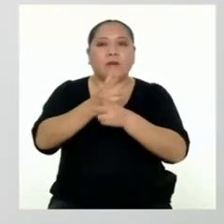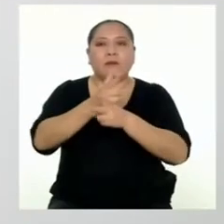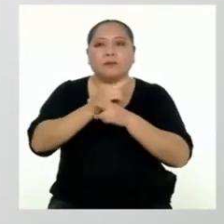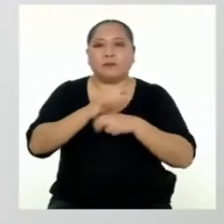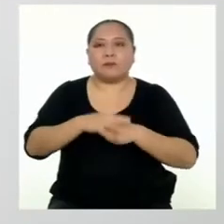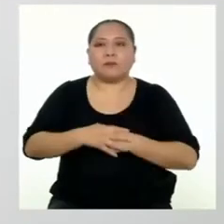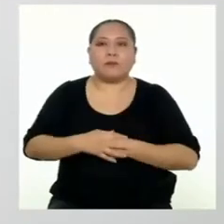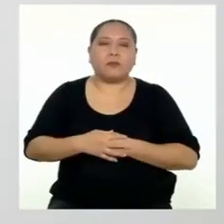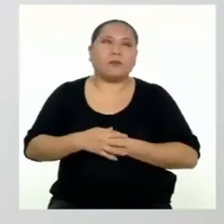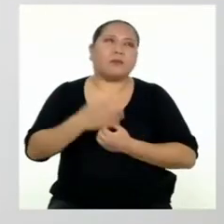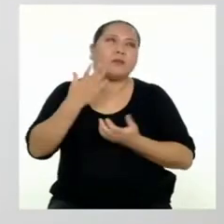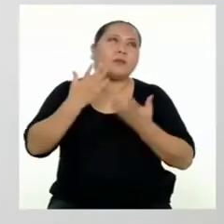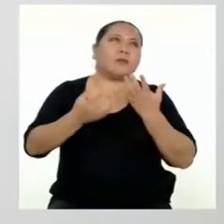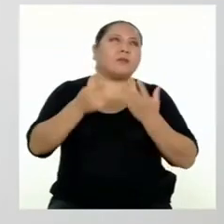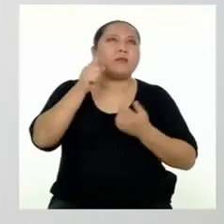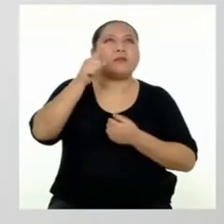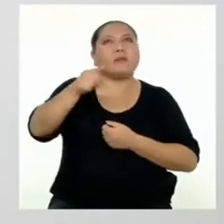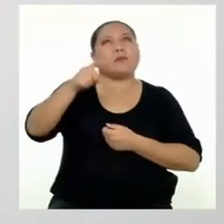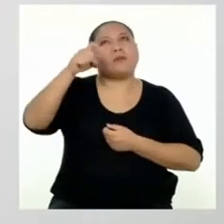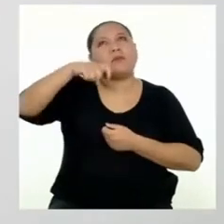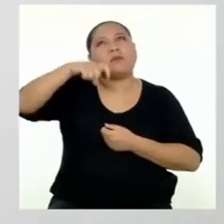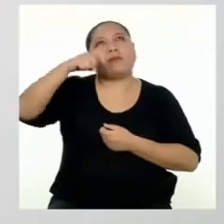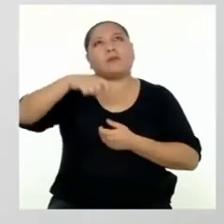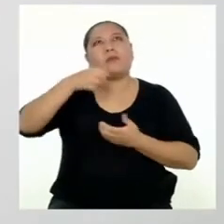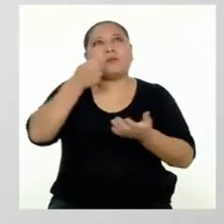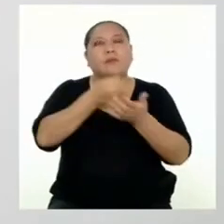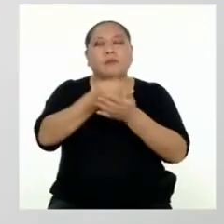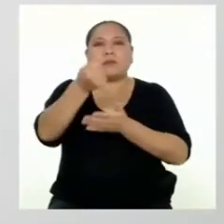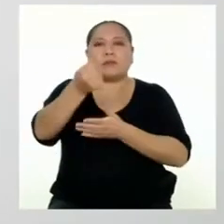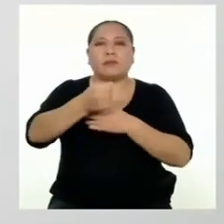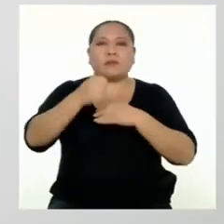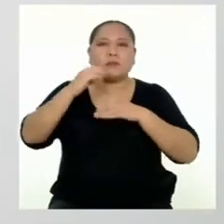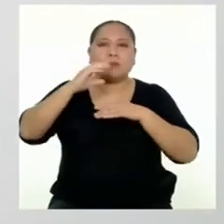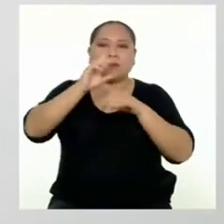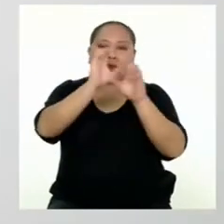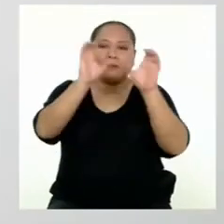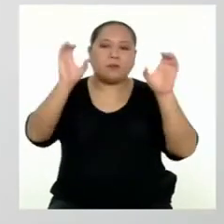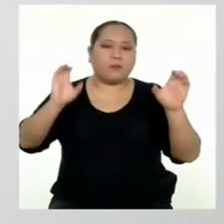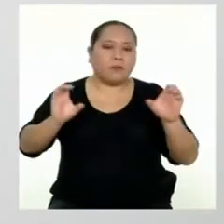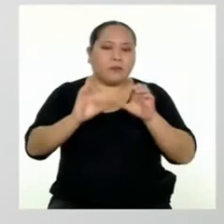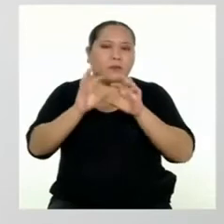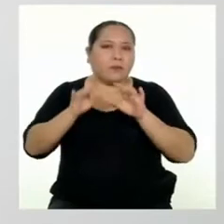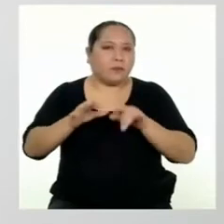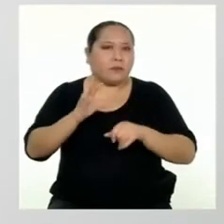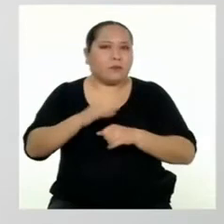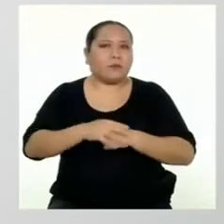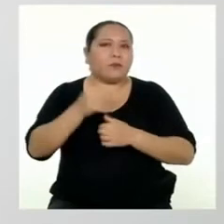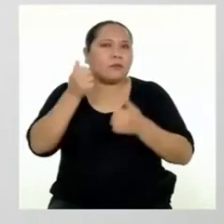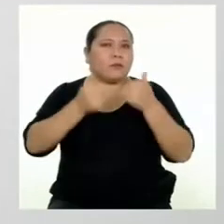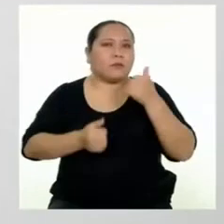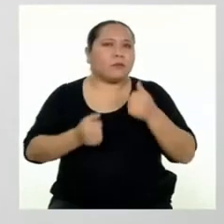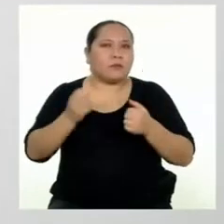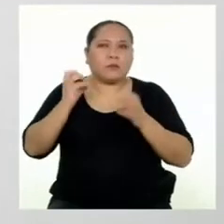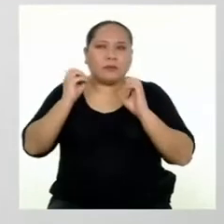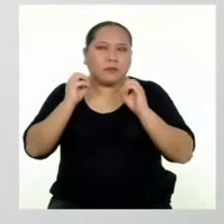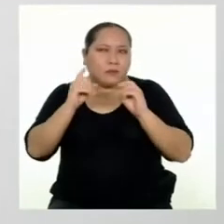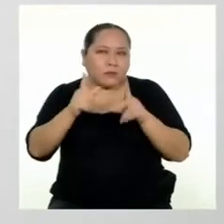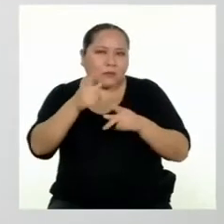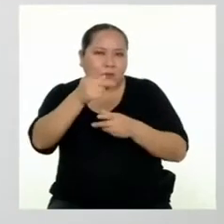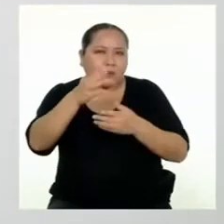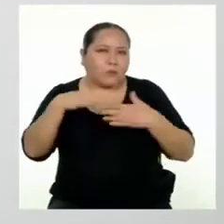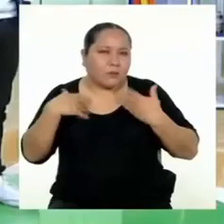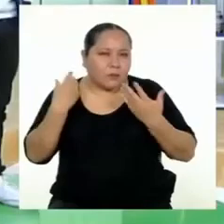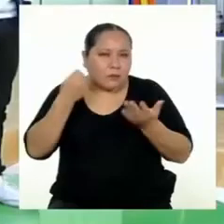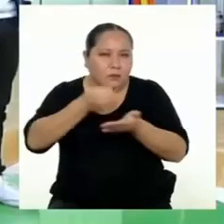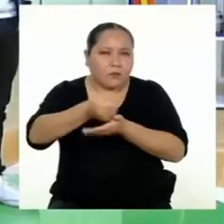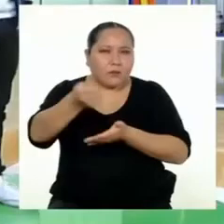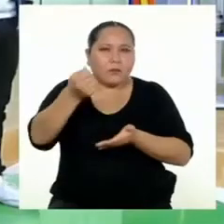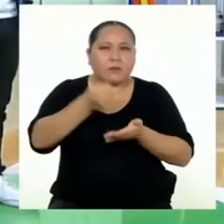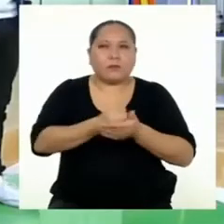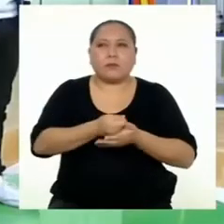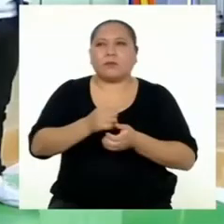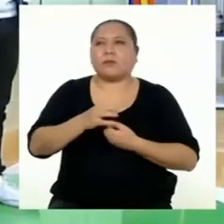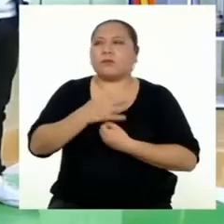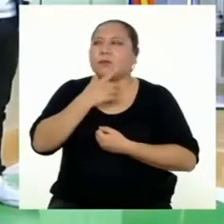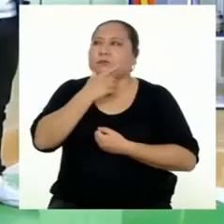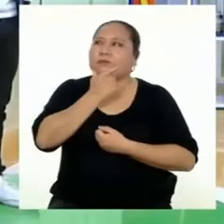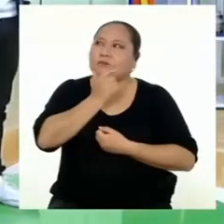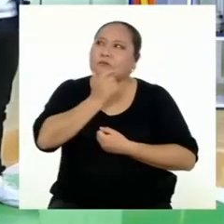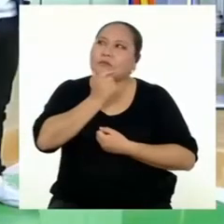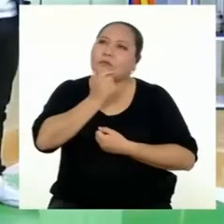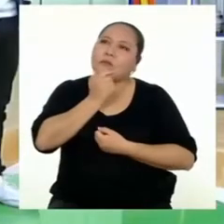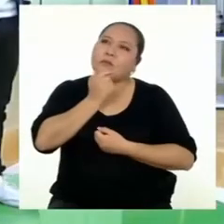Supongamos que tú necesitas comprarte una computadora. ¿Qué opciones tendrías para adquirirla? Mmm,